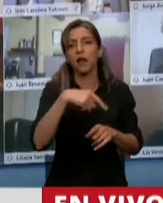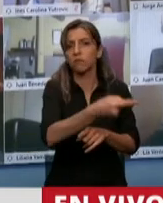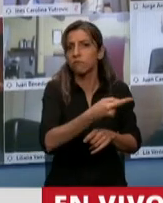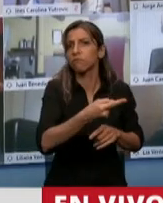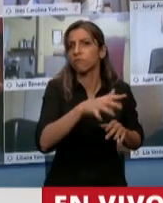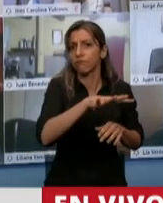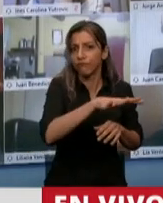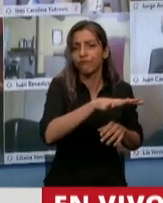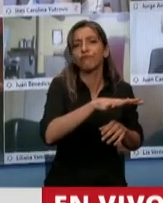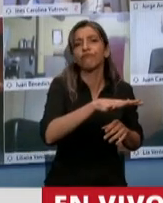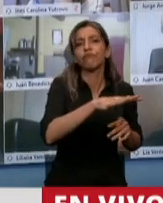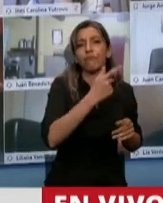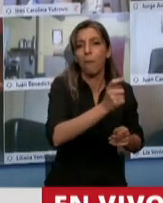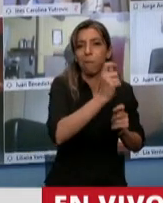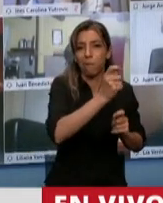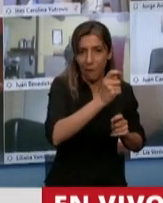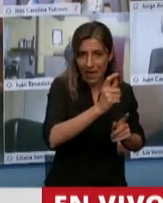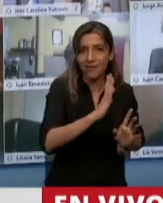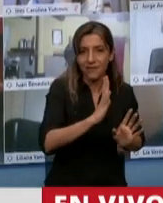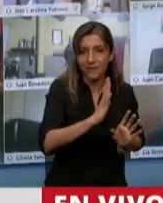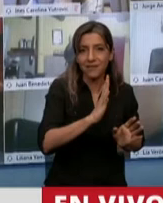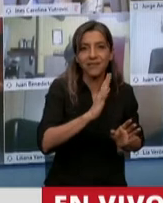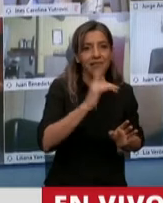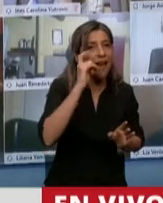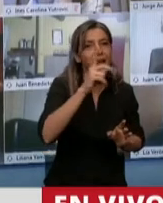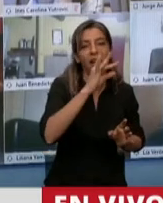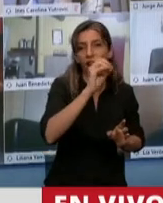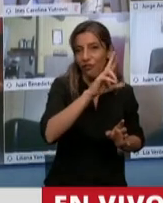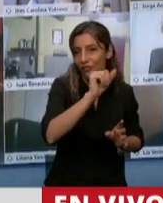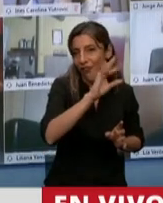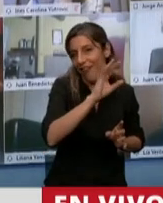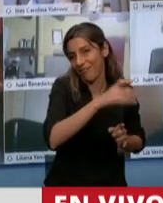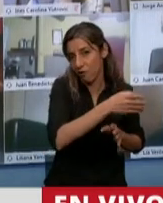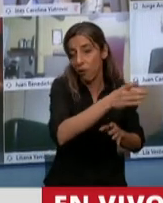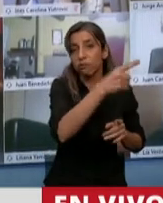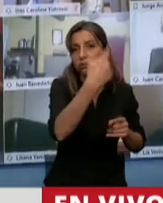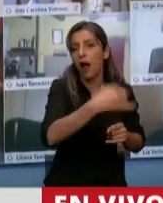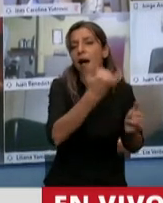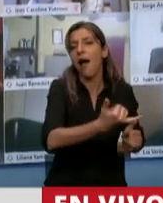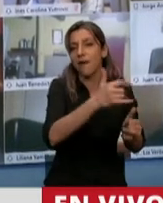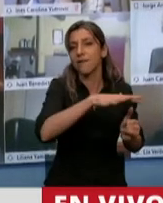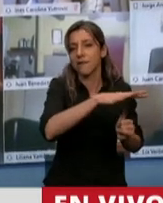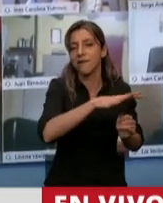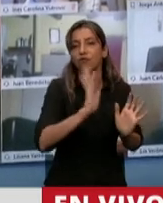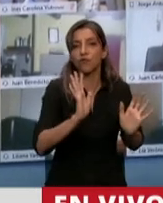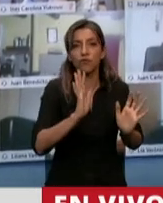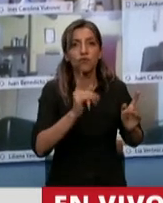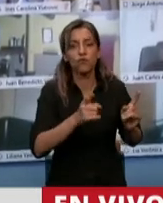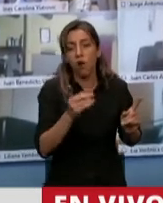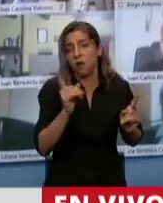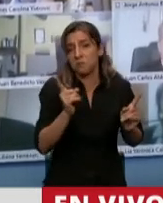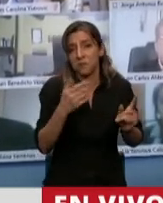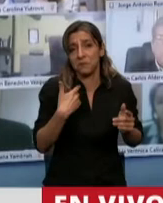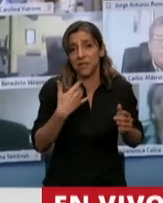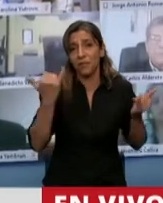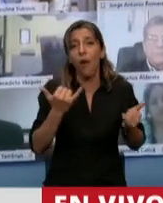Dorado que se realiza en la isla de Cerrito, o por ejemplo los mejores carnavales de la